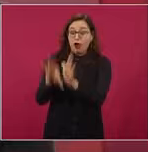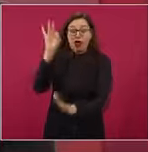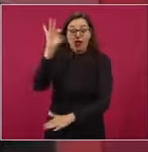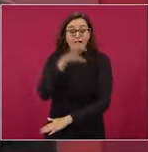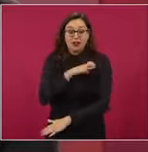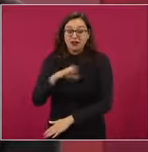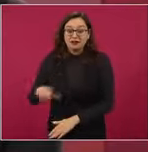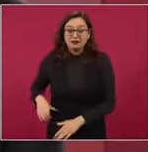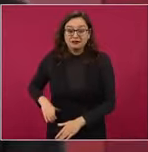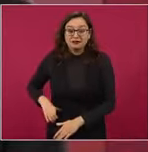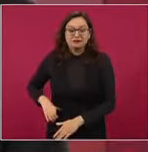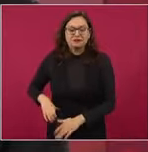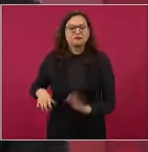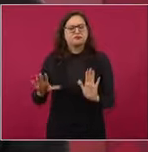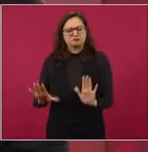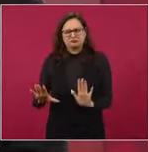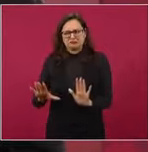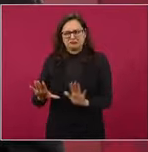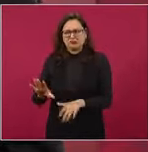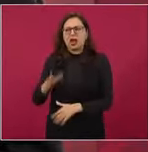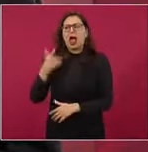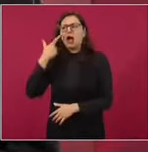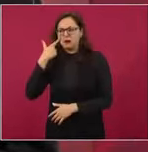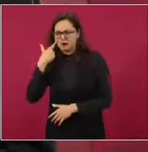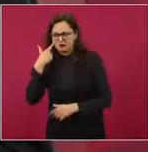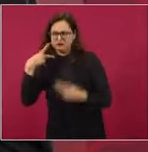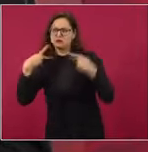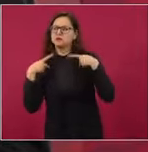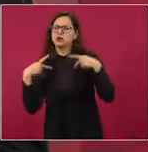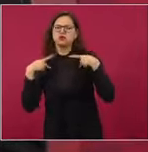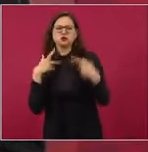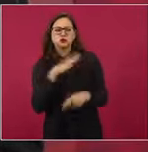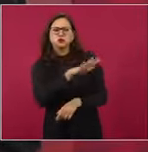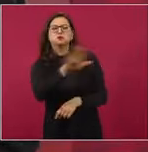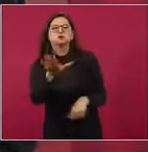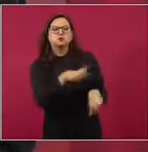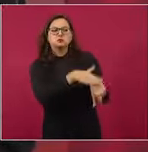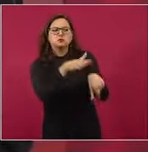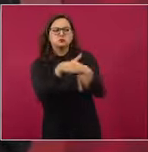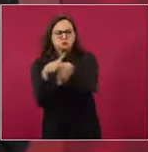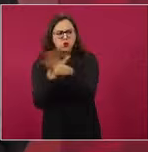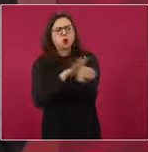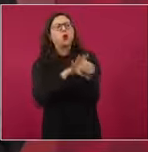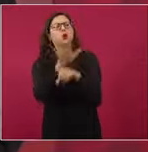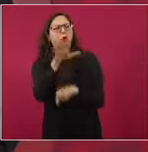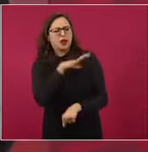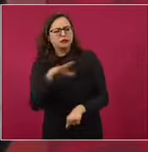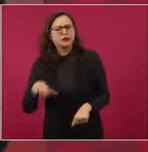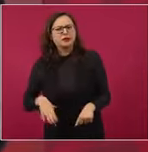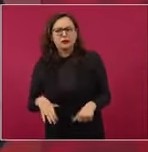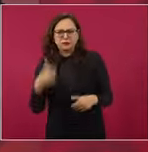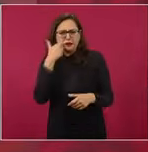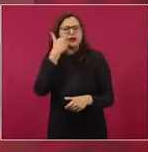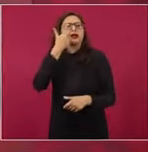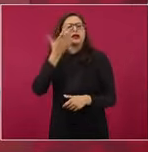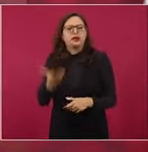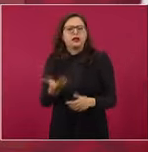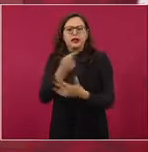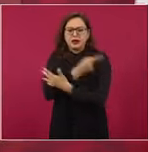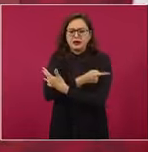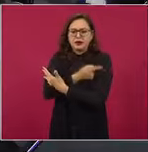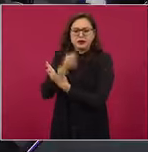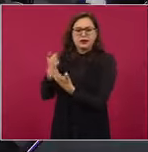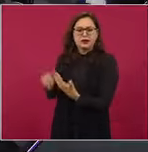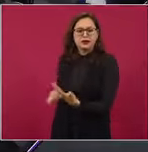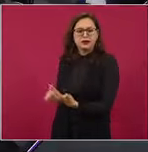y el que esté mejor posicionado, ese y vamos todos a apoyarlo. Perdón, ya se fue